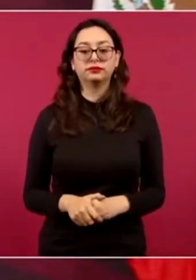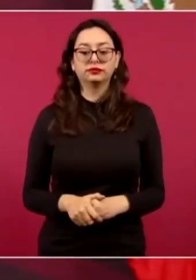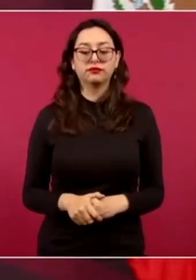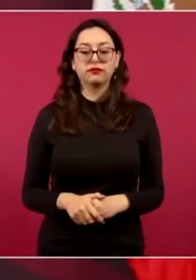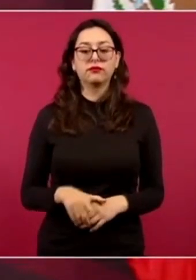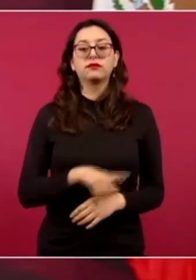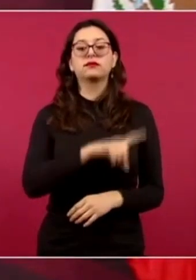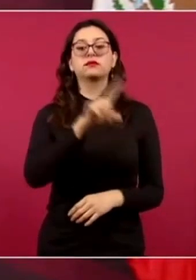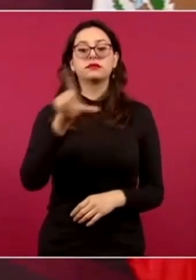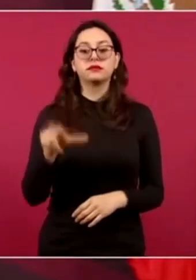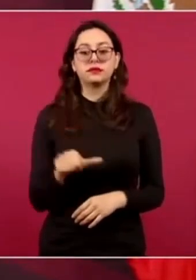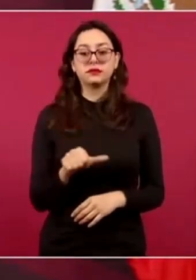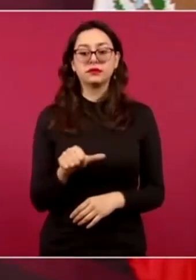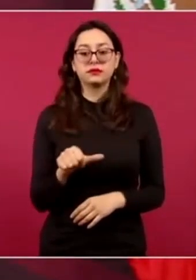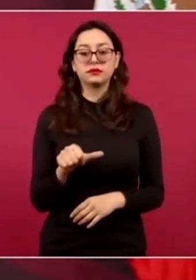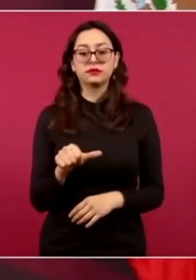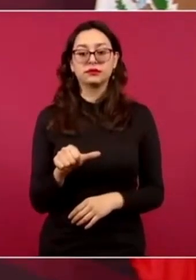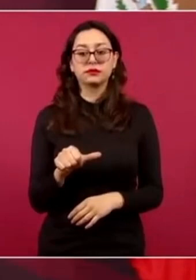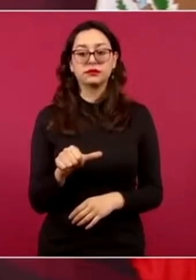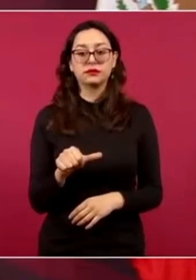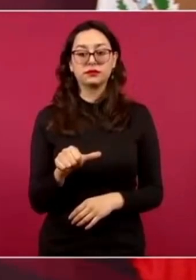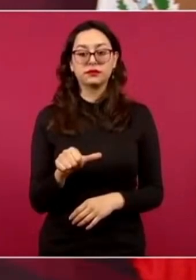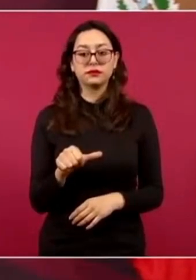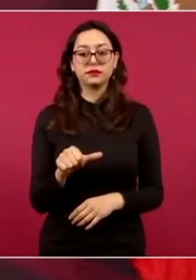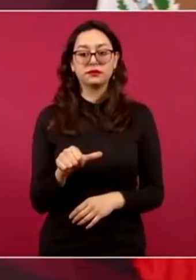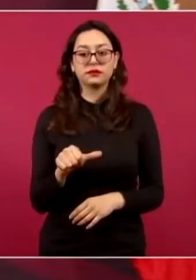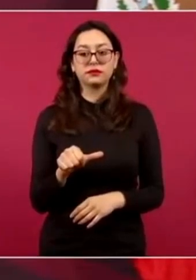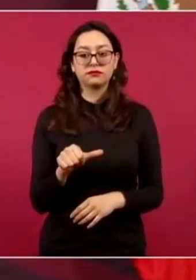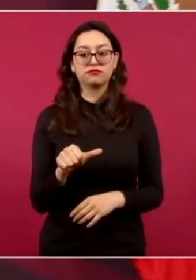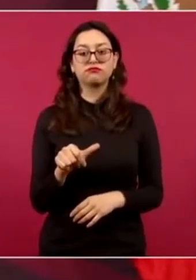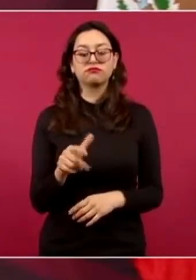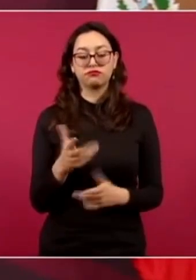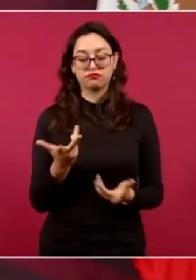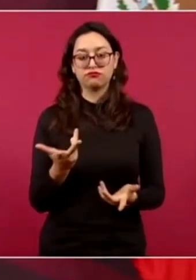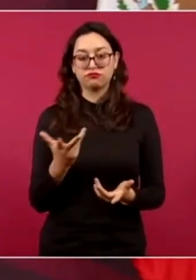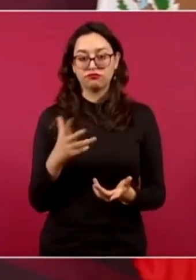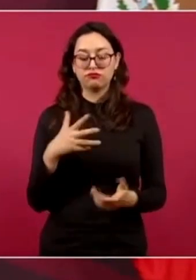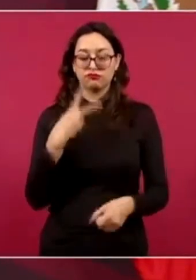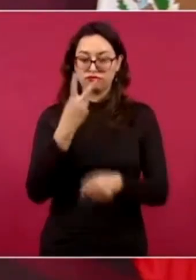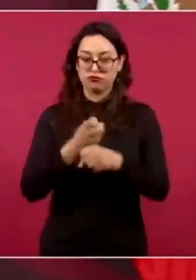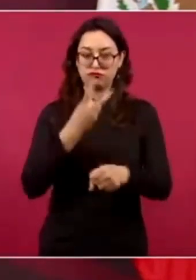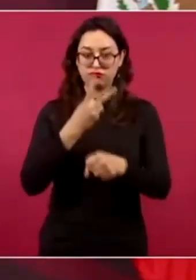y luego vamos a tener ya una reunión presencial